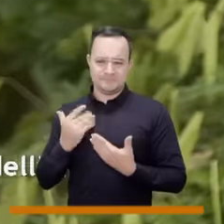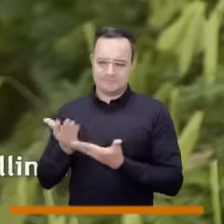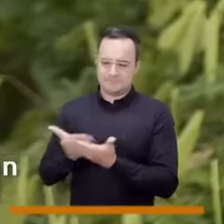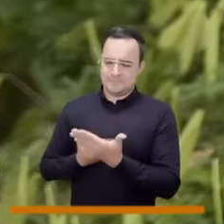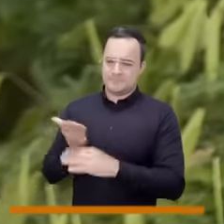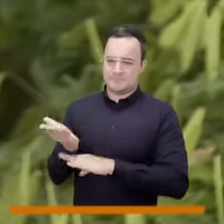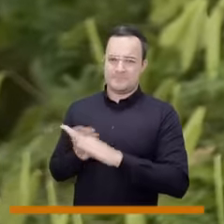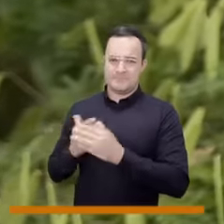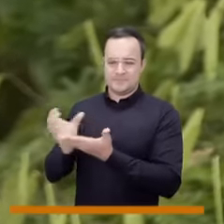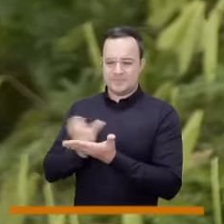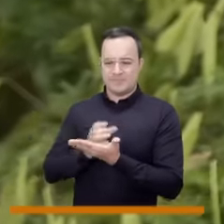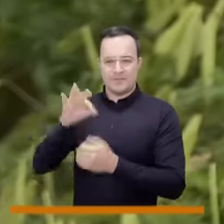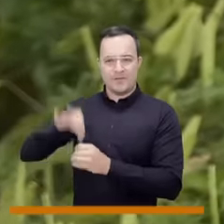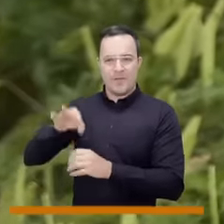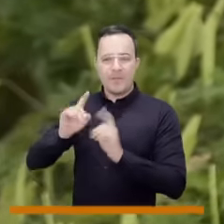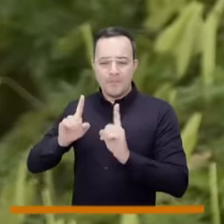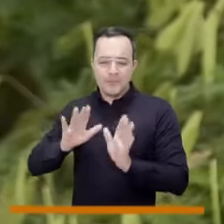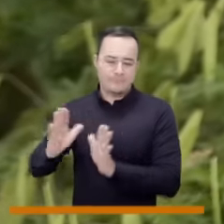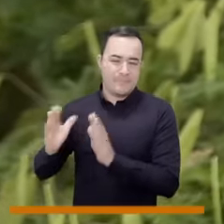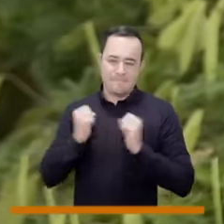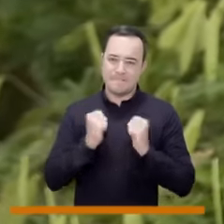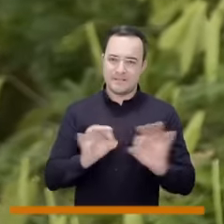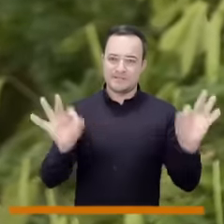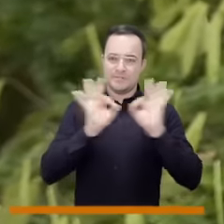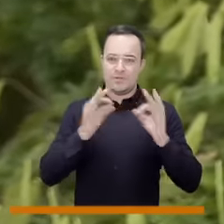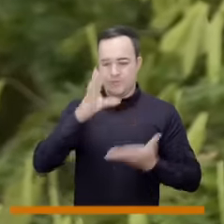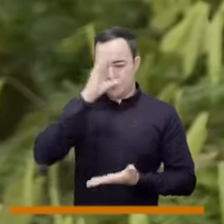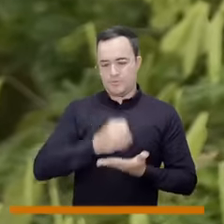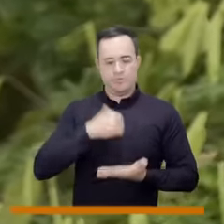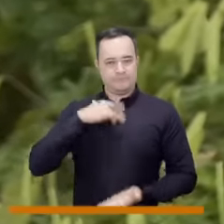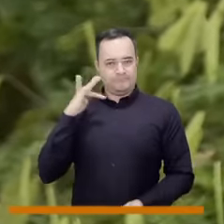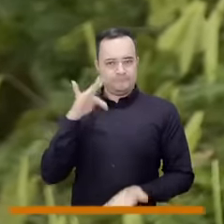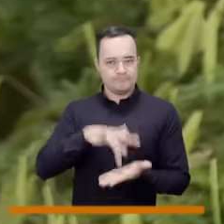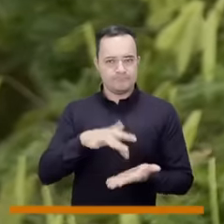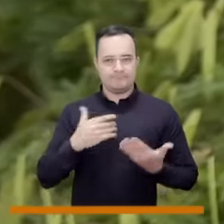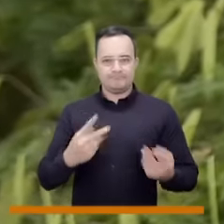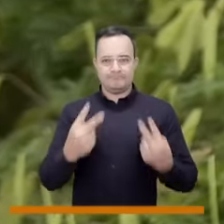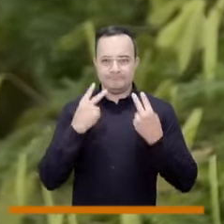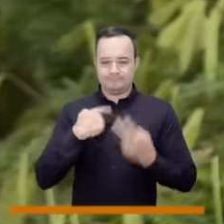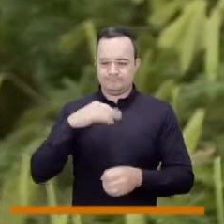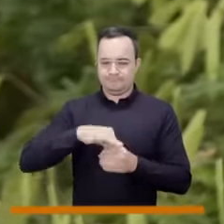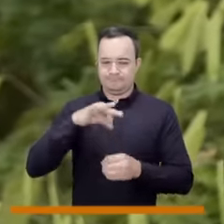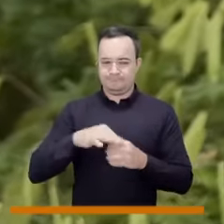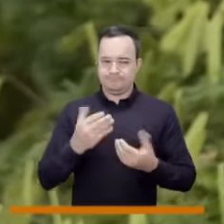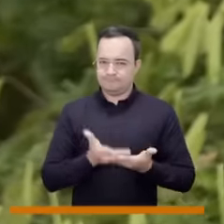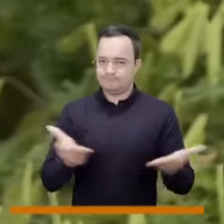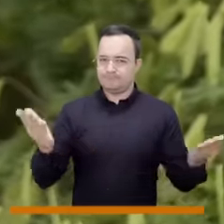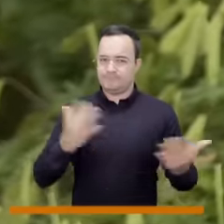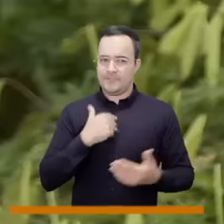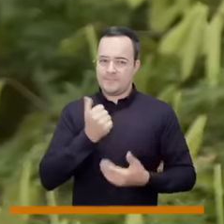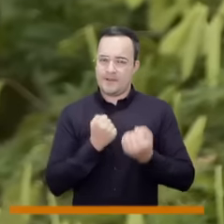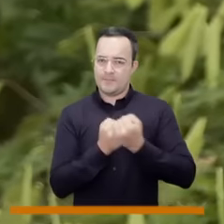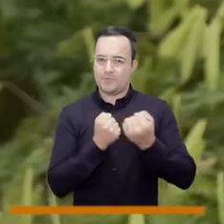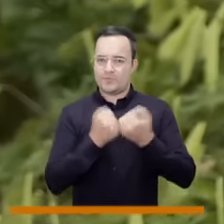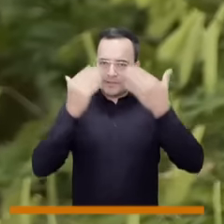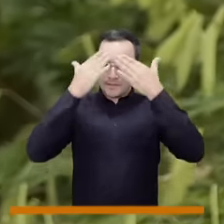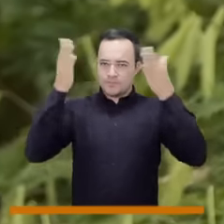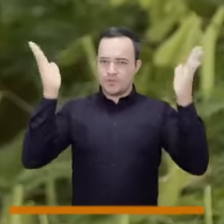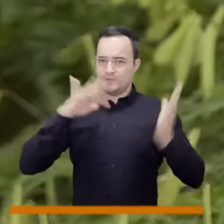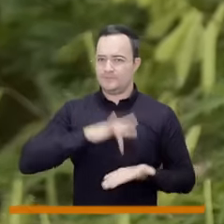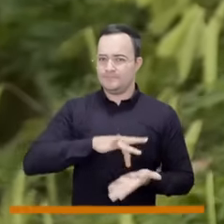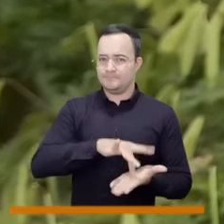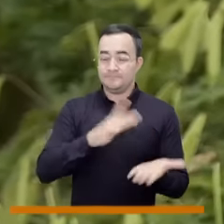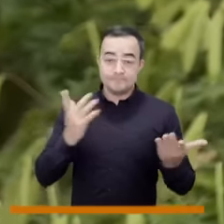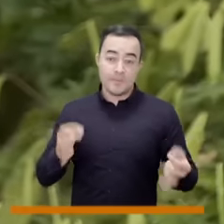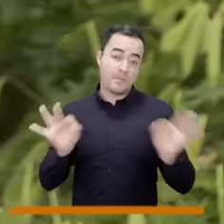Bueno, pero el mayor beneficio es cumplir con la cita democrática, hacer valer nuestro derecho, nuestra opinión, dejarnos sentir